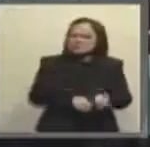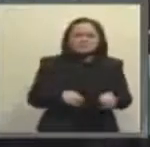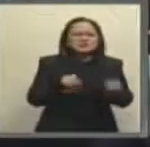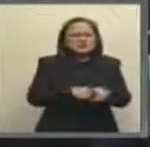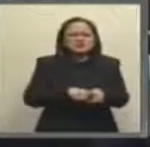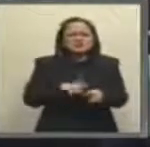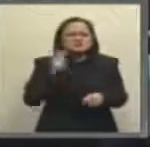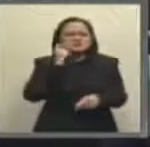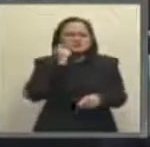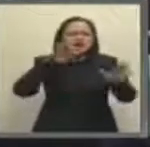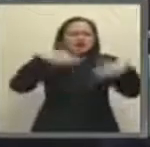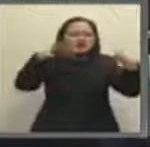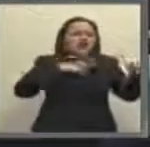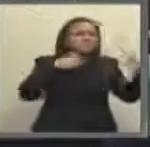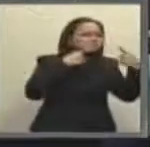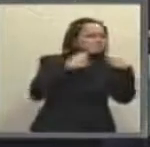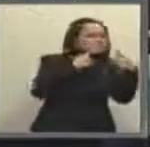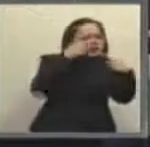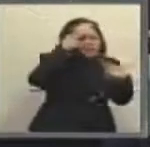debatiendo para mentirle a la gente.